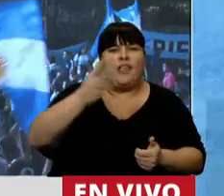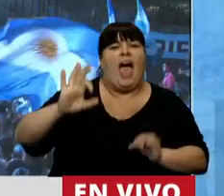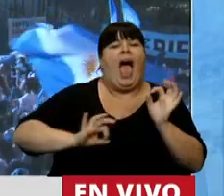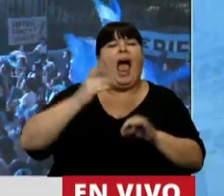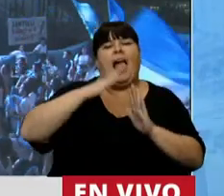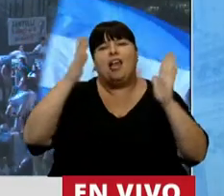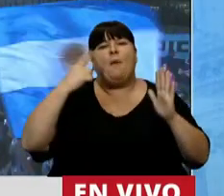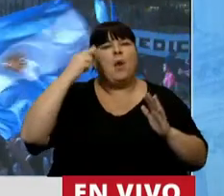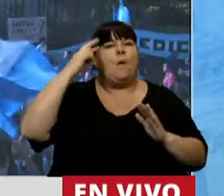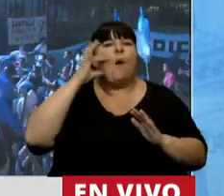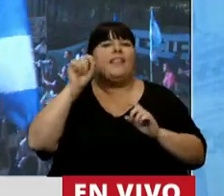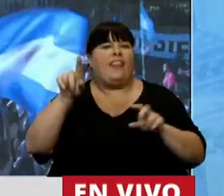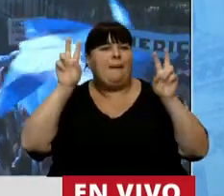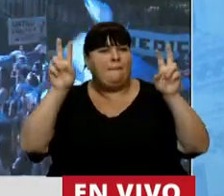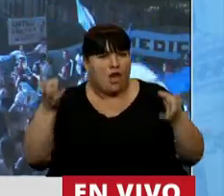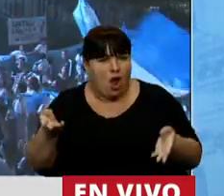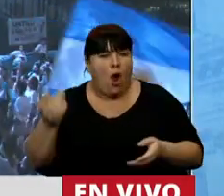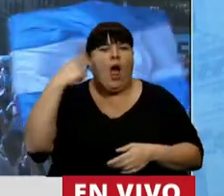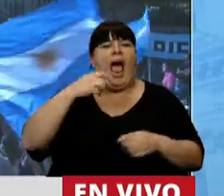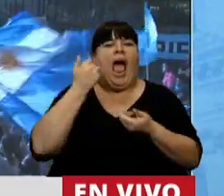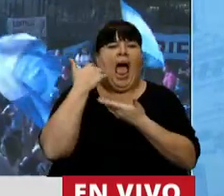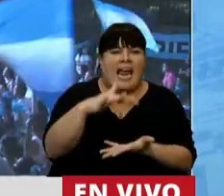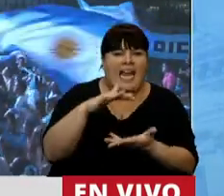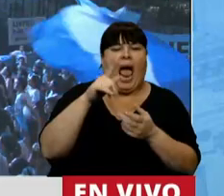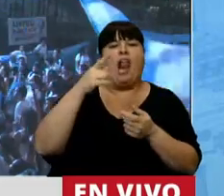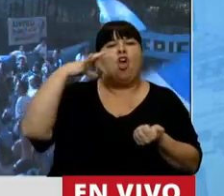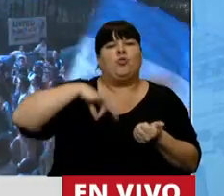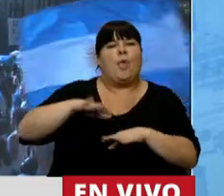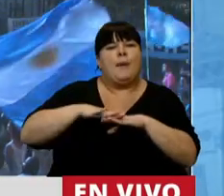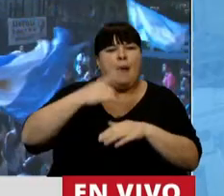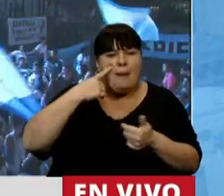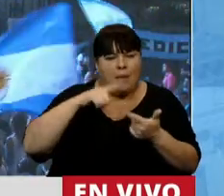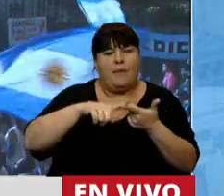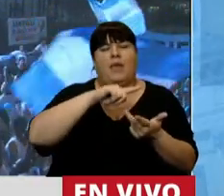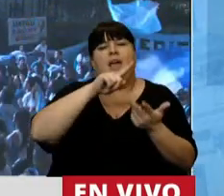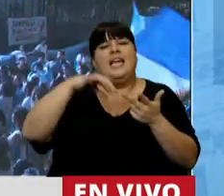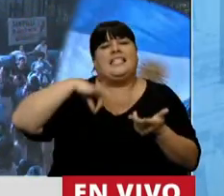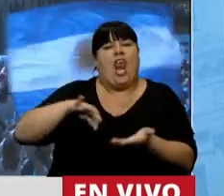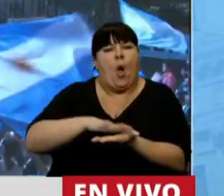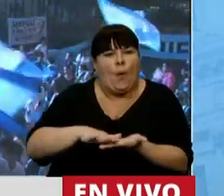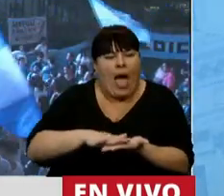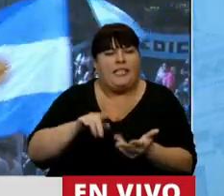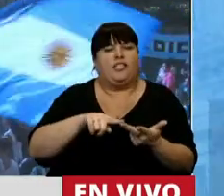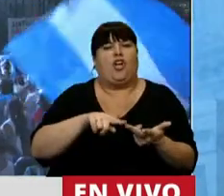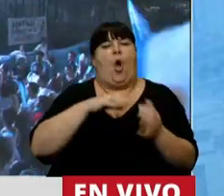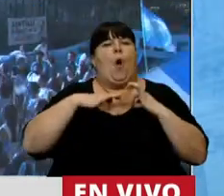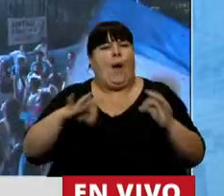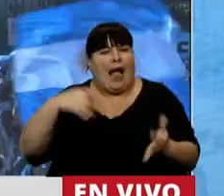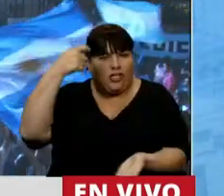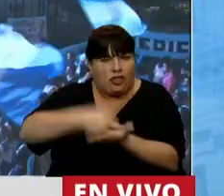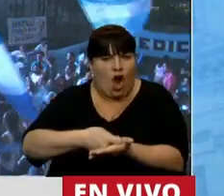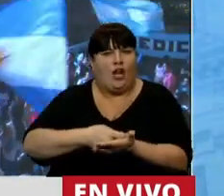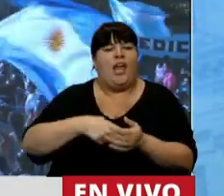década del 40 y del peronismo, cuando se trató el aguinaldo, el salario mínimo vital, salarios básicos, vacaciones